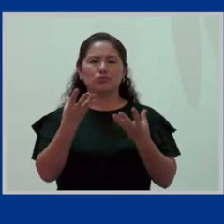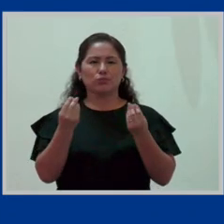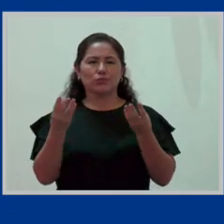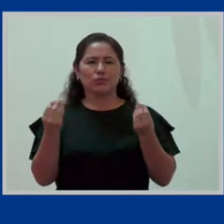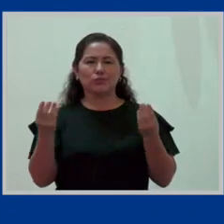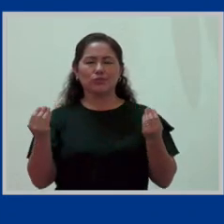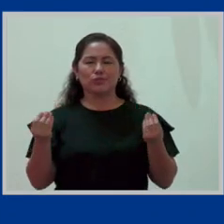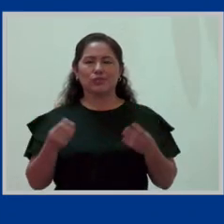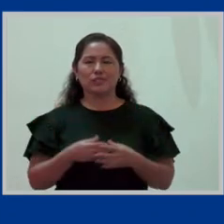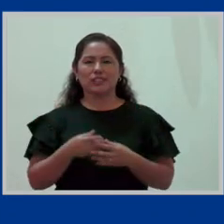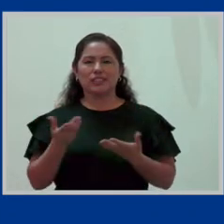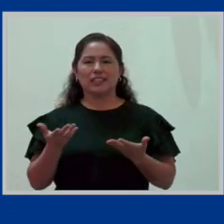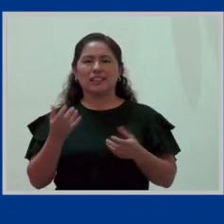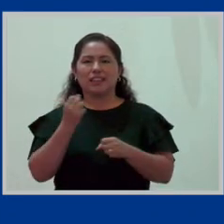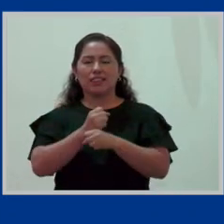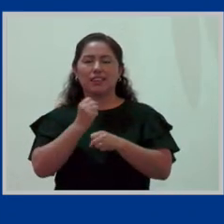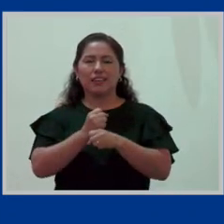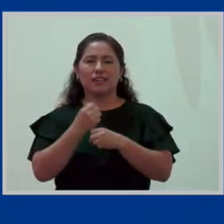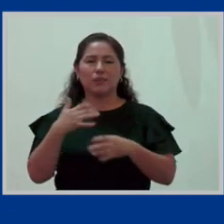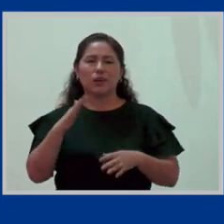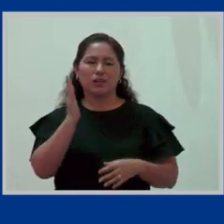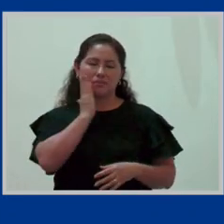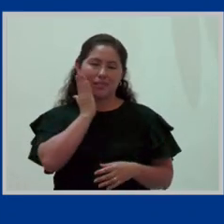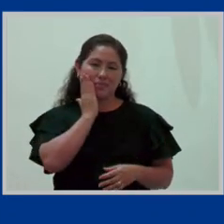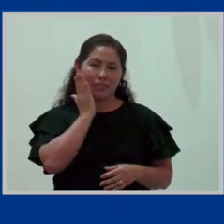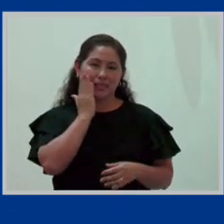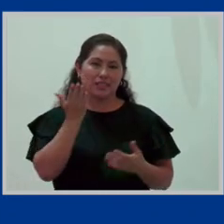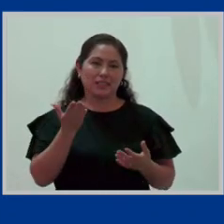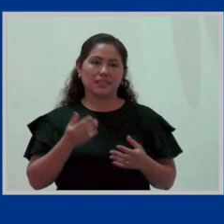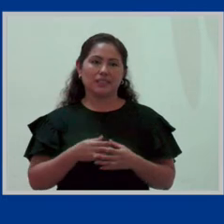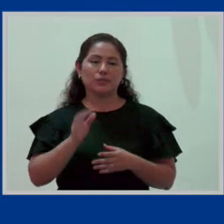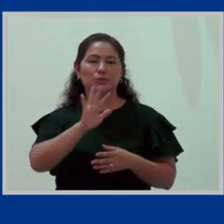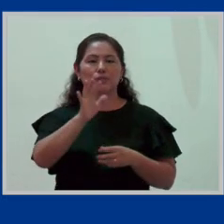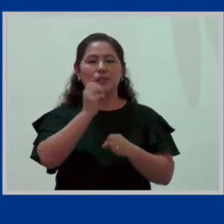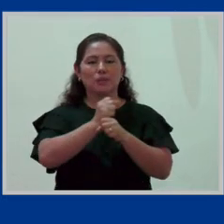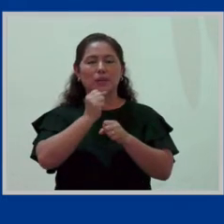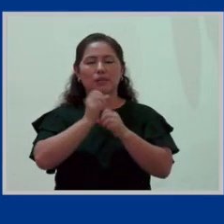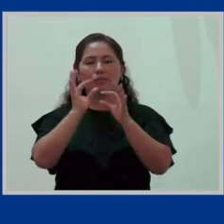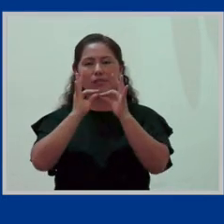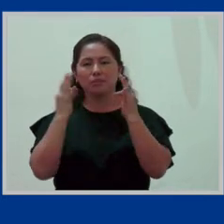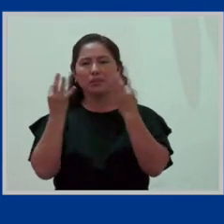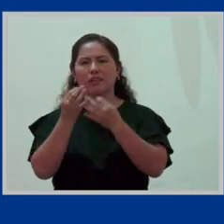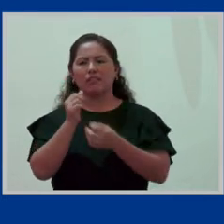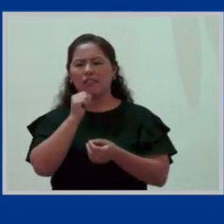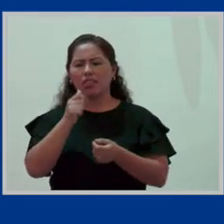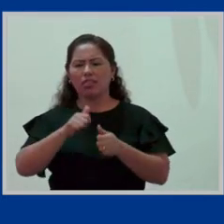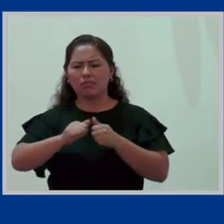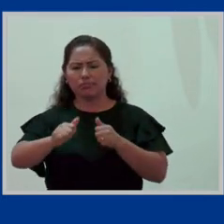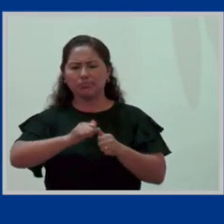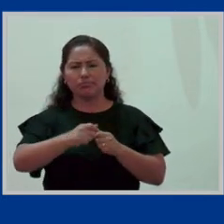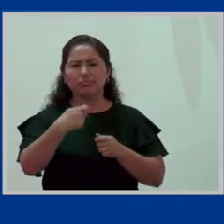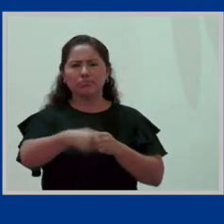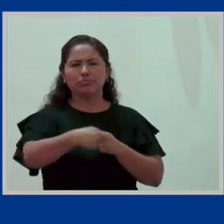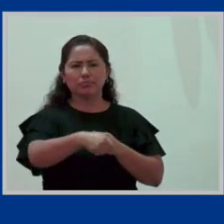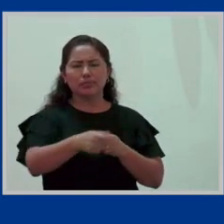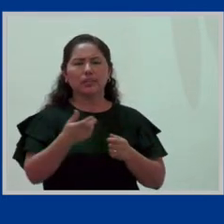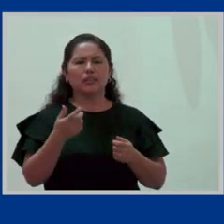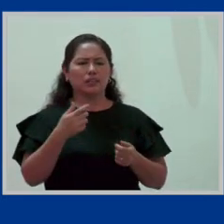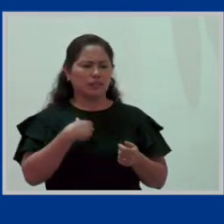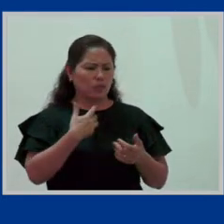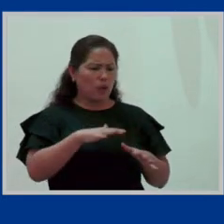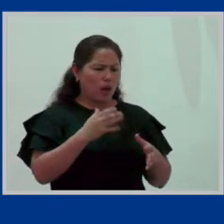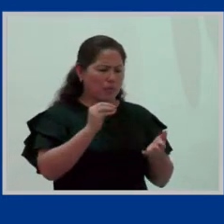ese trabajo de mamás, de ese trabajo familiar remunerado, finalmente, de los quehaceres del hogar